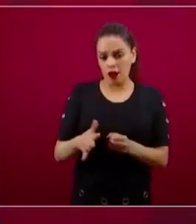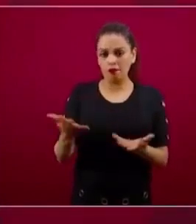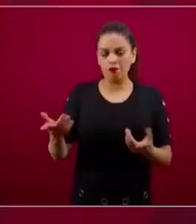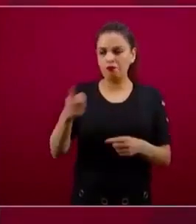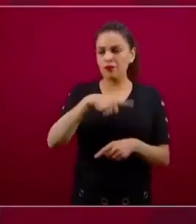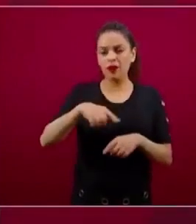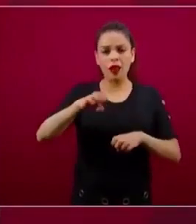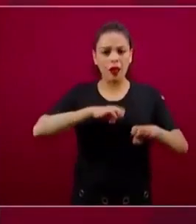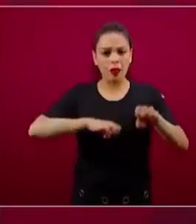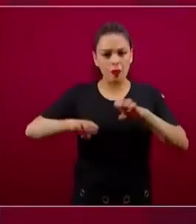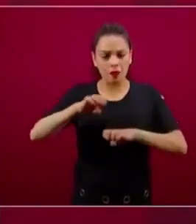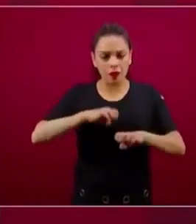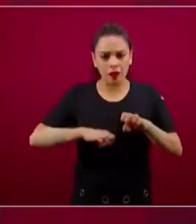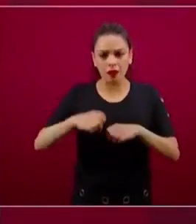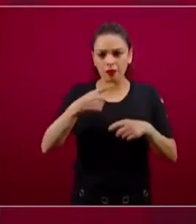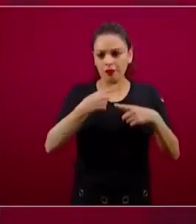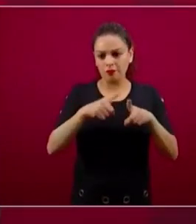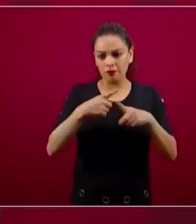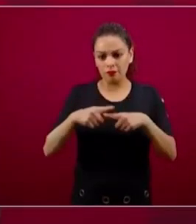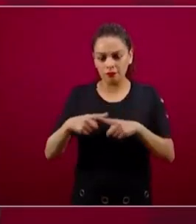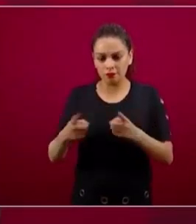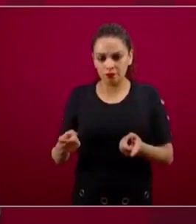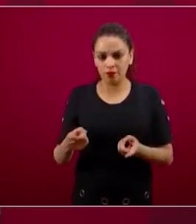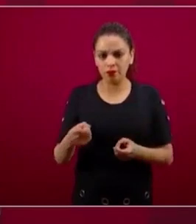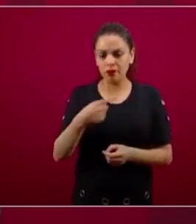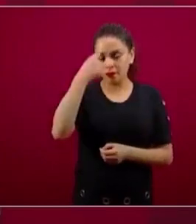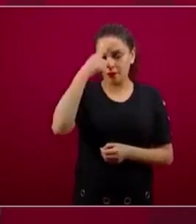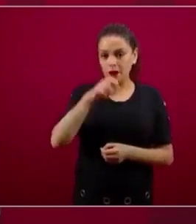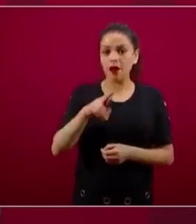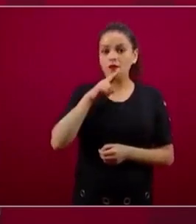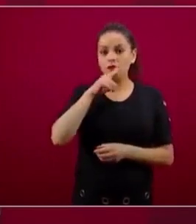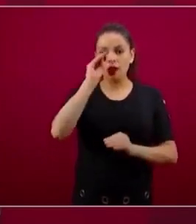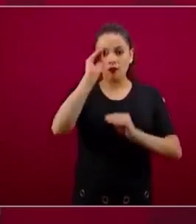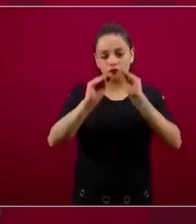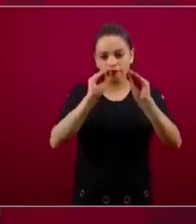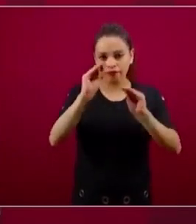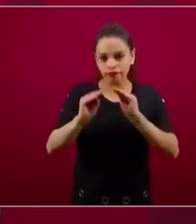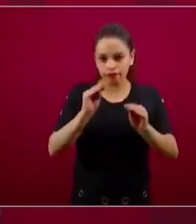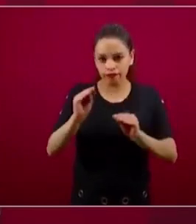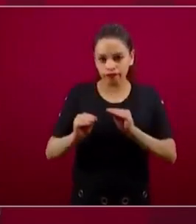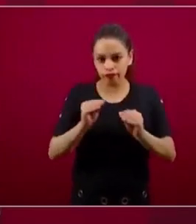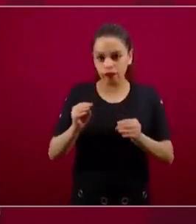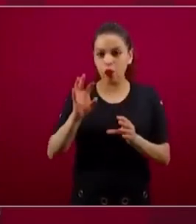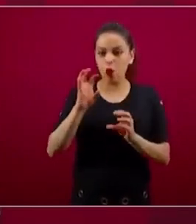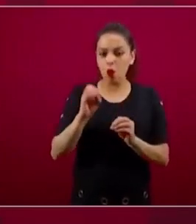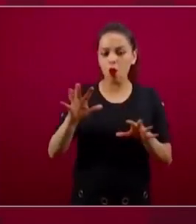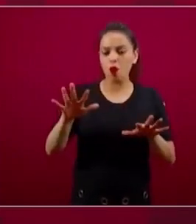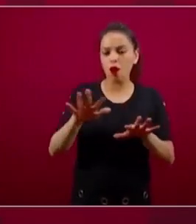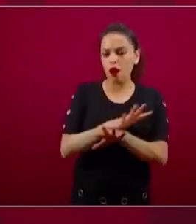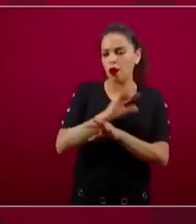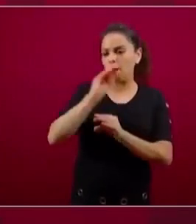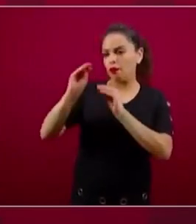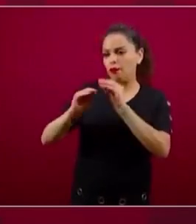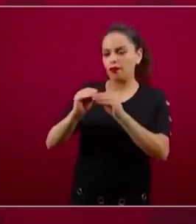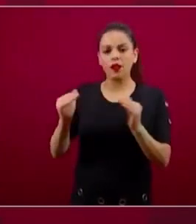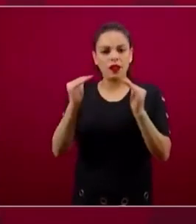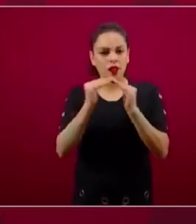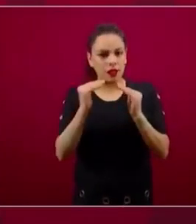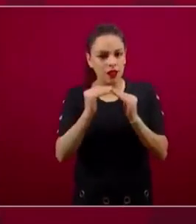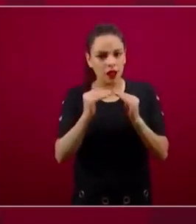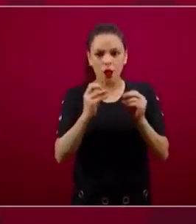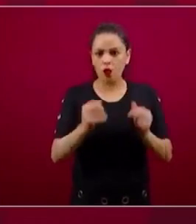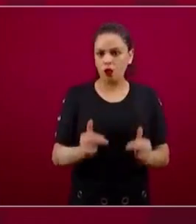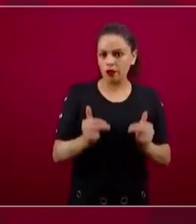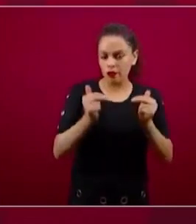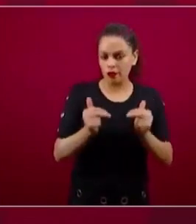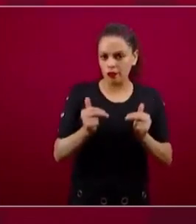que los procesos de conformación, de mejoramiento, ampliación o sustitución de vivienda también recae en la